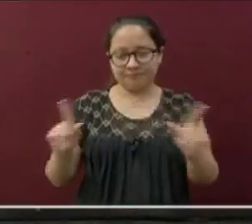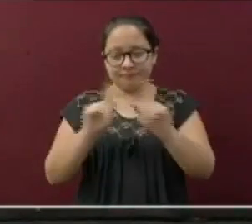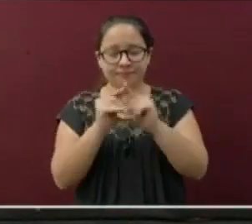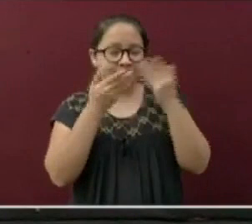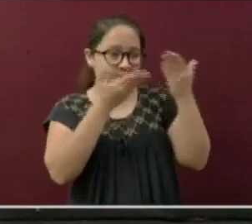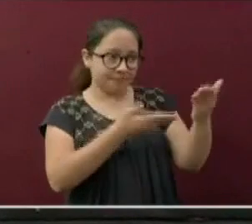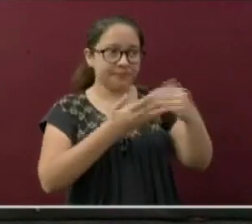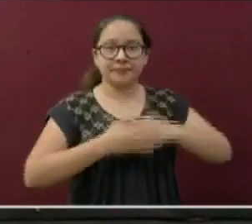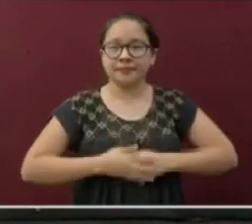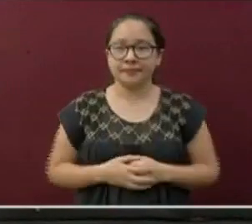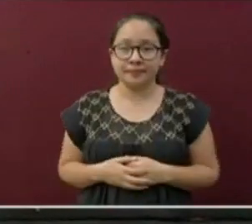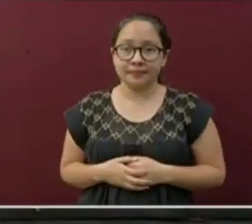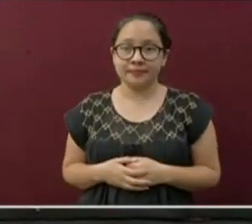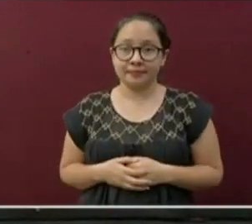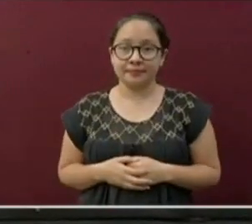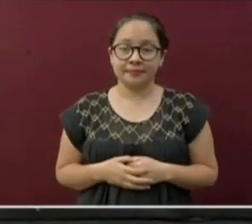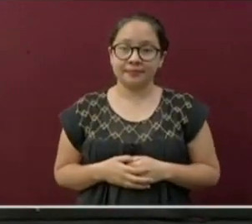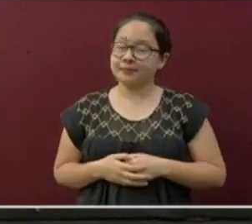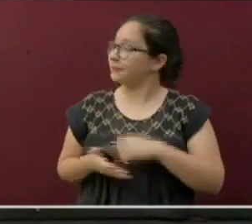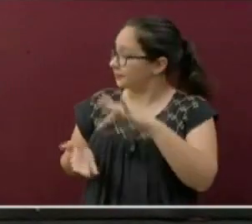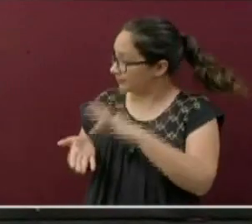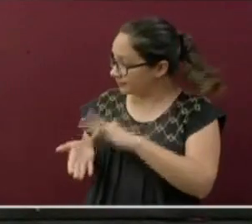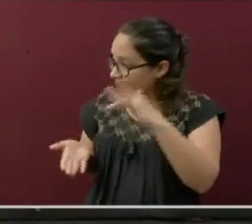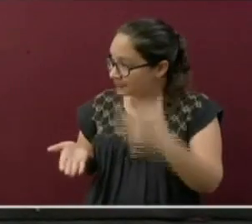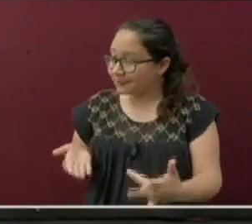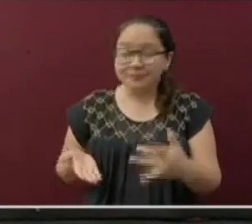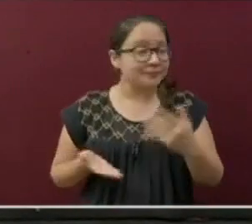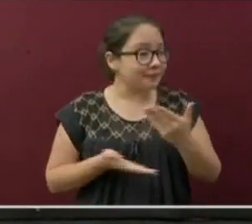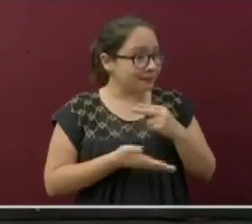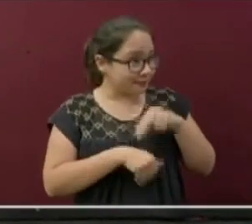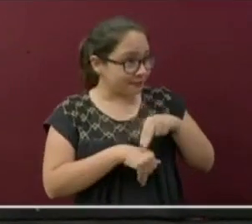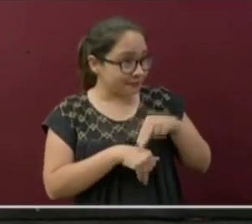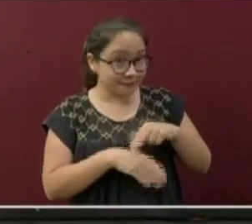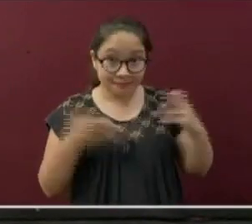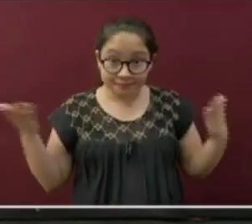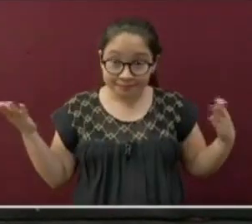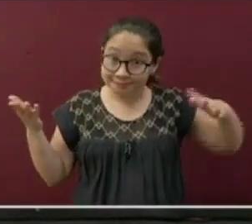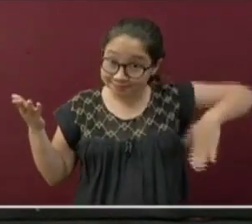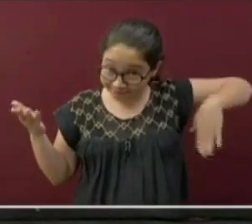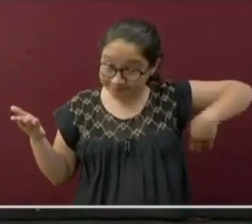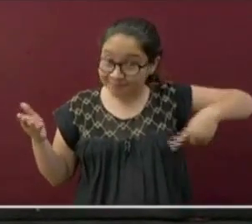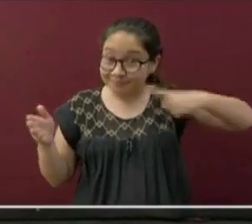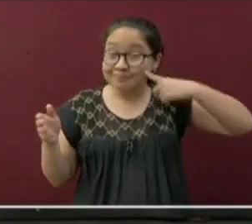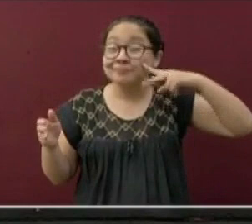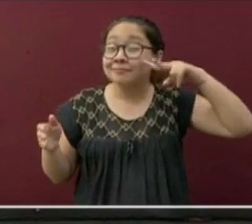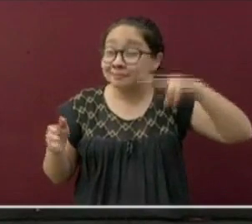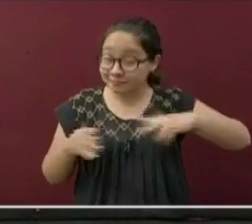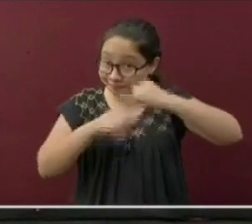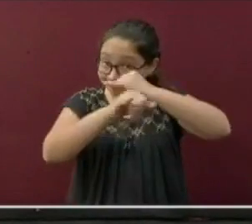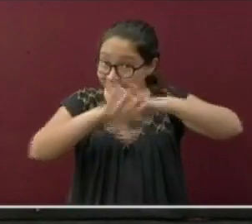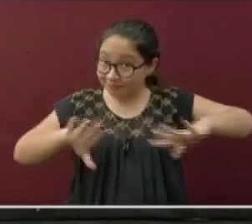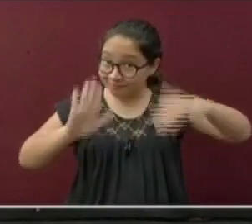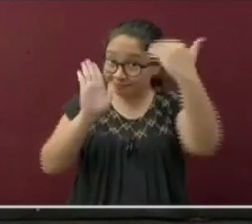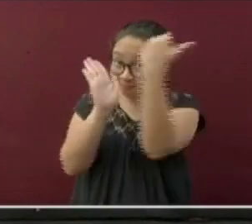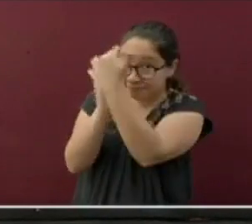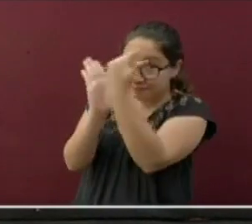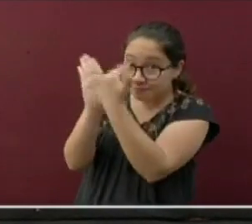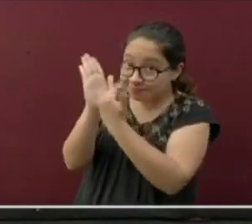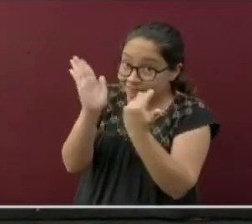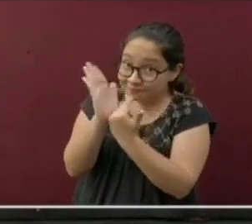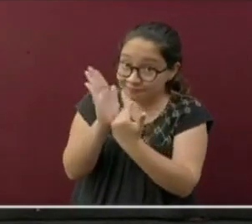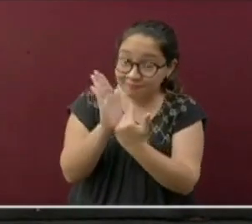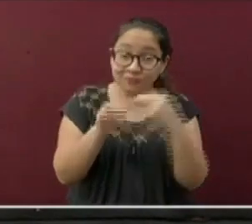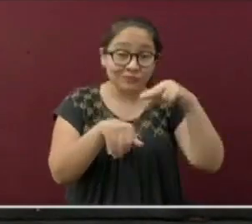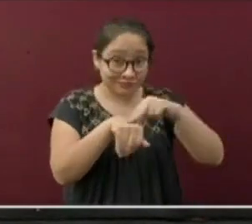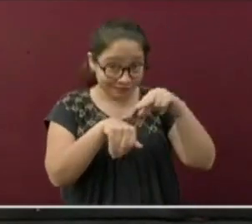doctor Ramos Salor. Muchísimas gracias, doctoras. Ya escucharon la información muy puntual de la doctora de